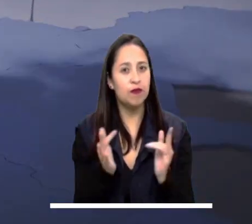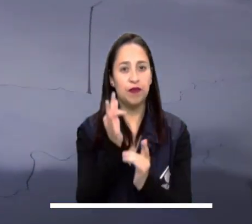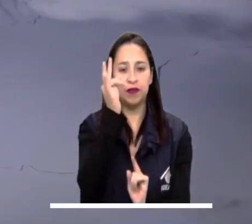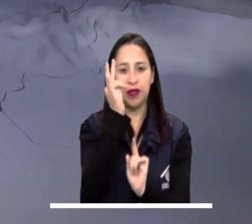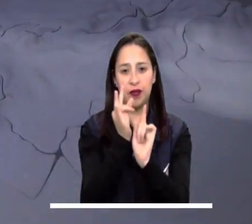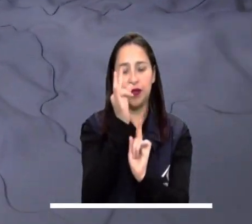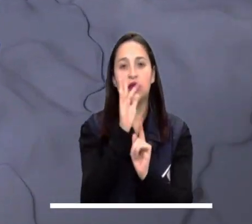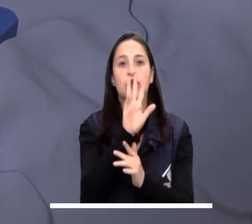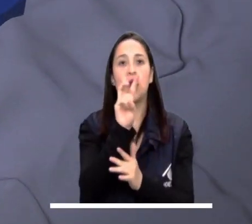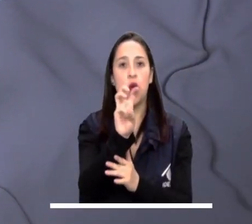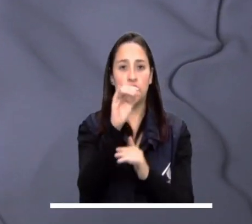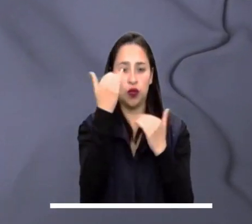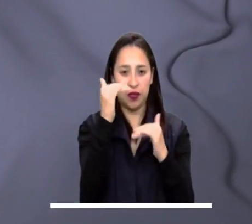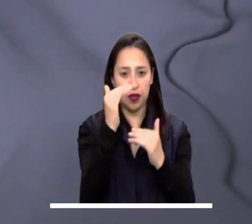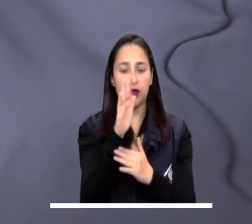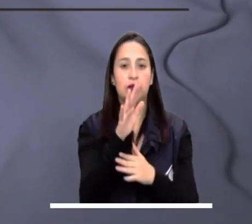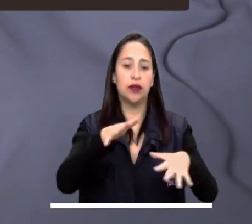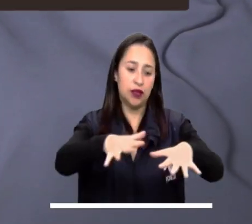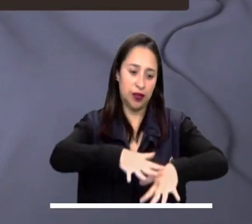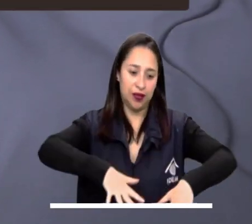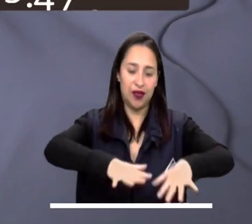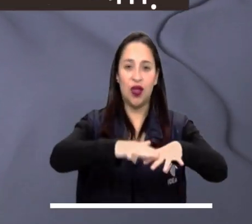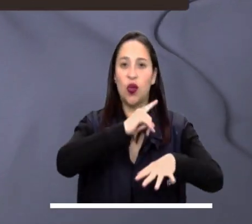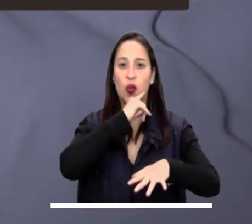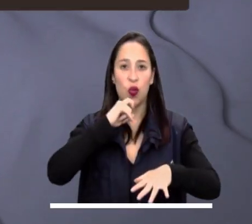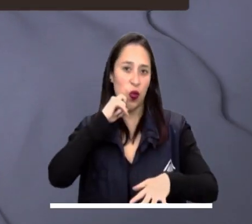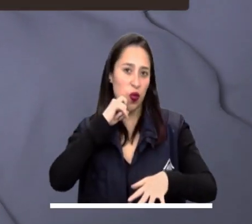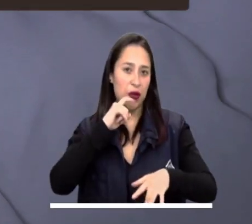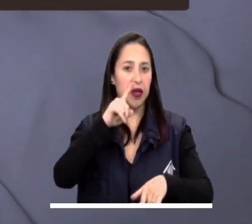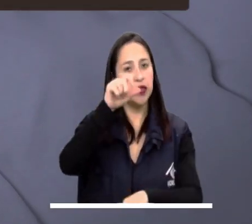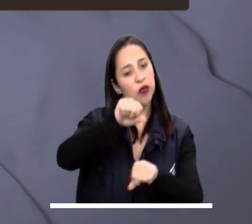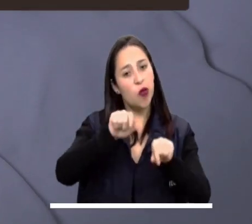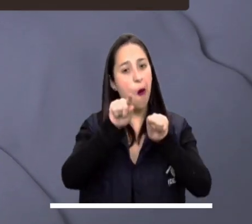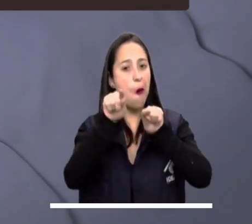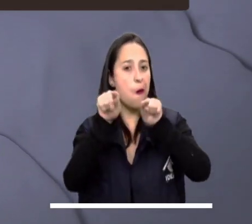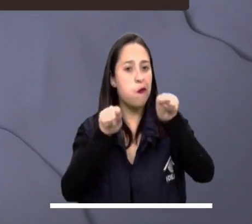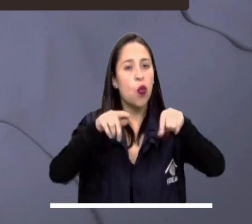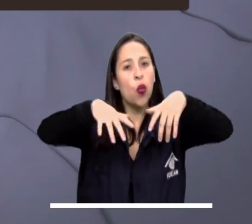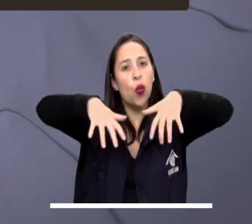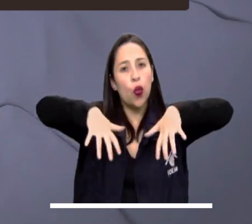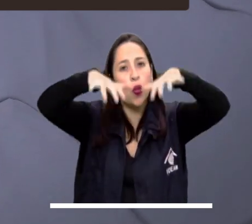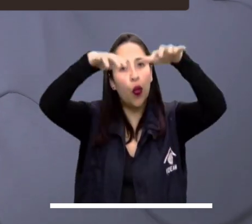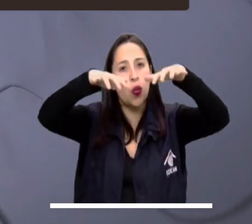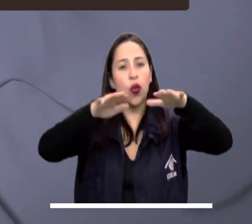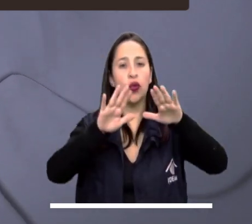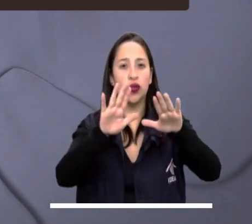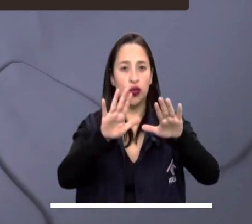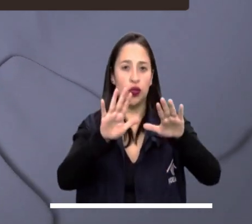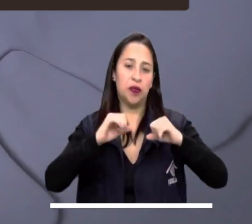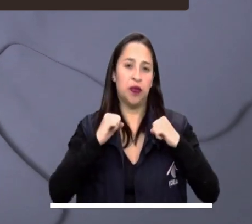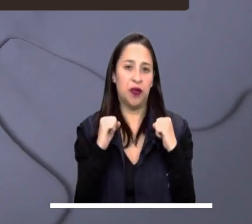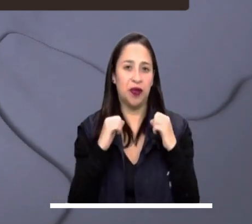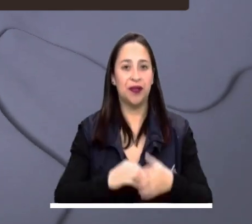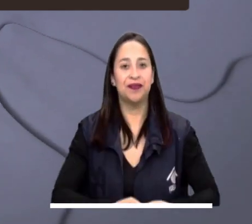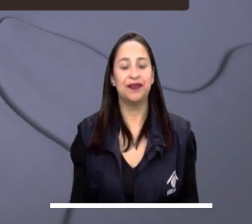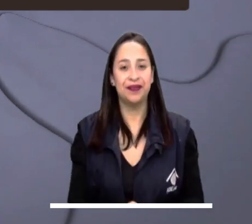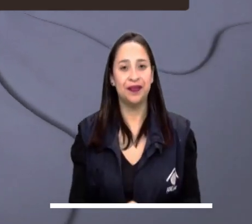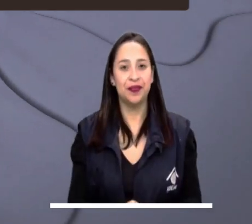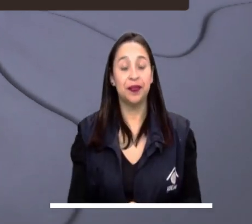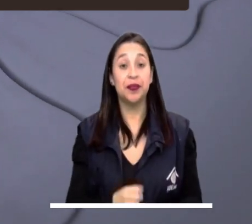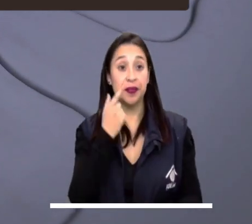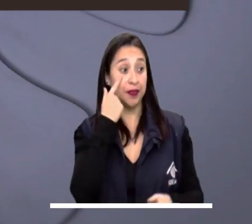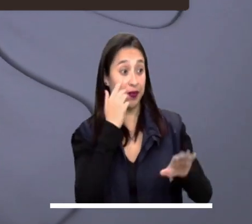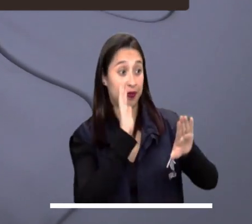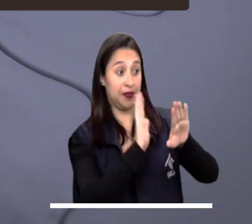Bogotá tendrá una temperatura mínima de 8 grados con predominio de tiempo seco. Sin embargo, no se descartan lloviznas esporádicas en sectores dispersos.